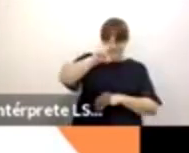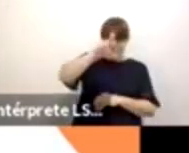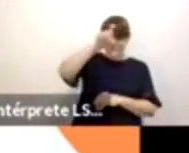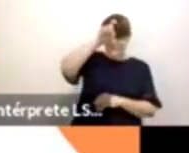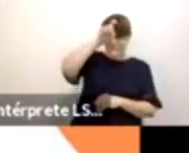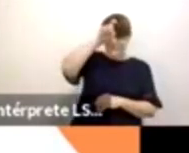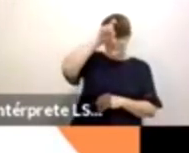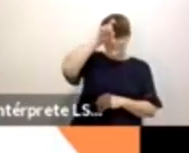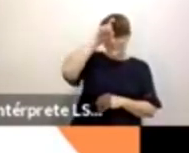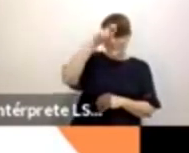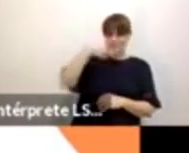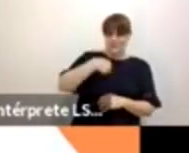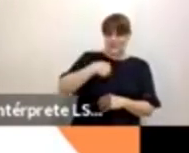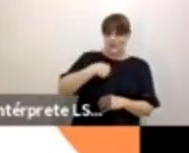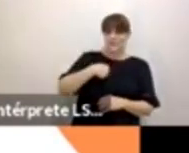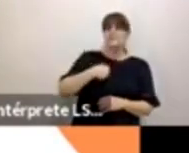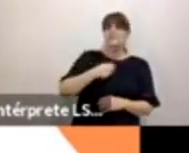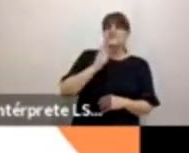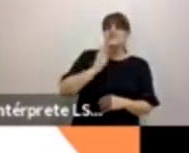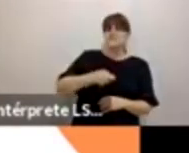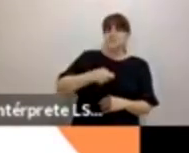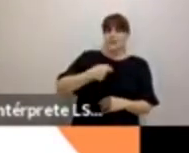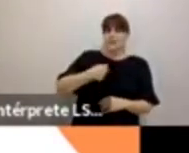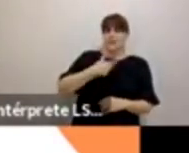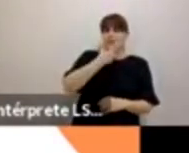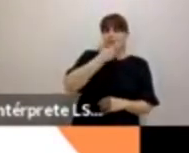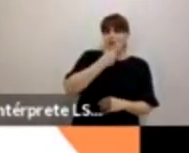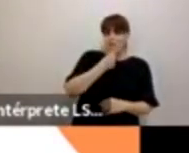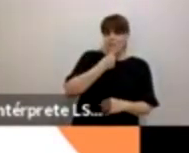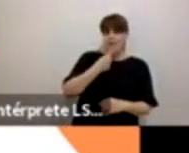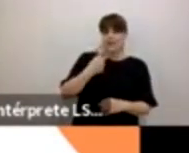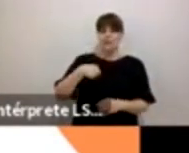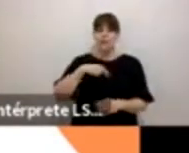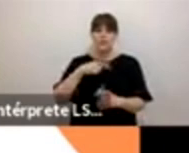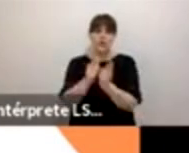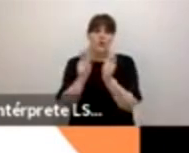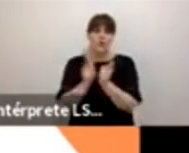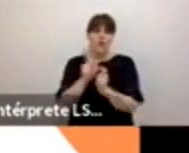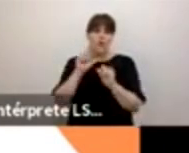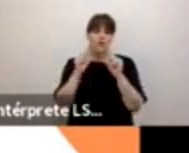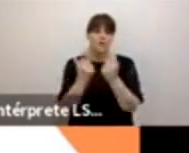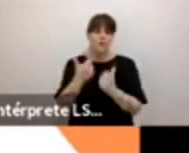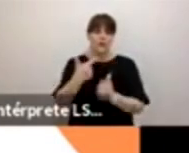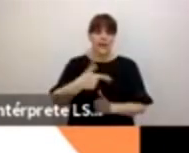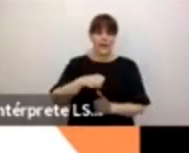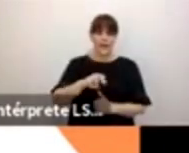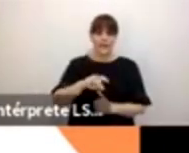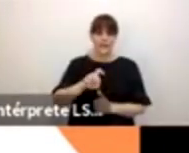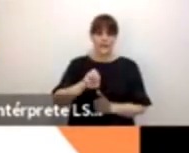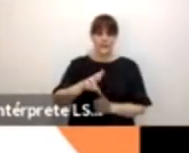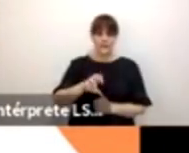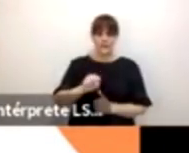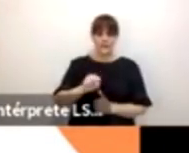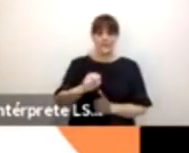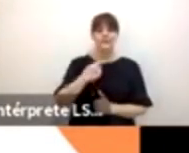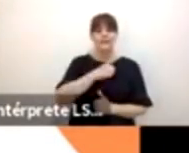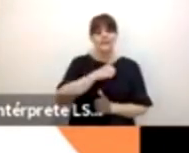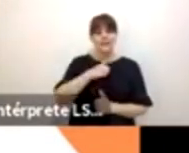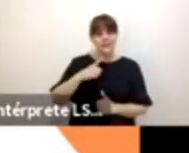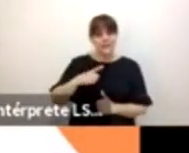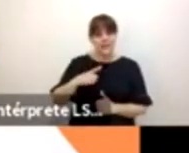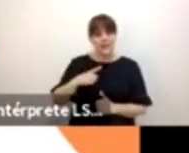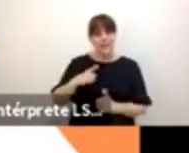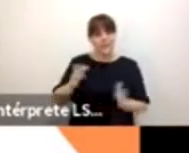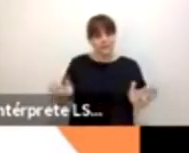relacional de género, porque desde GENDES sabemos muy bien que tenemos que seguir empoderando y garantizando los derechos